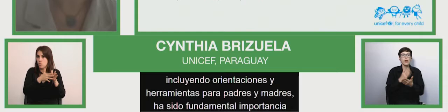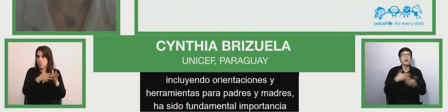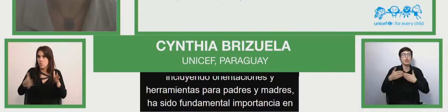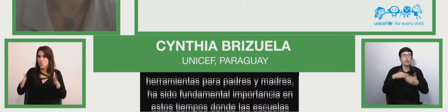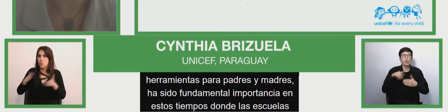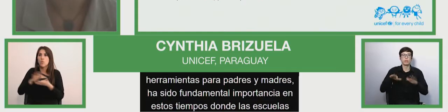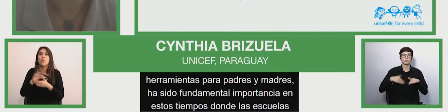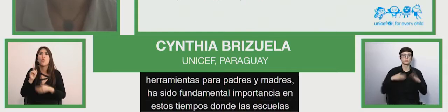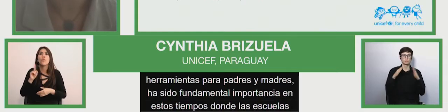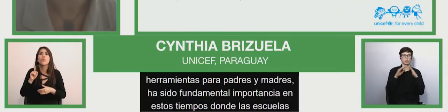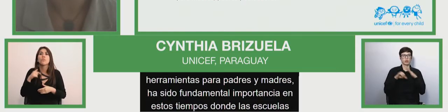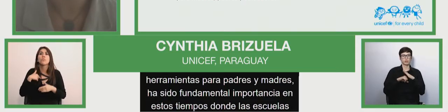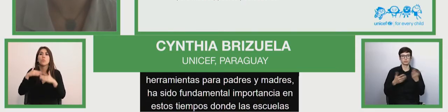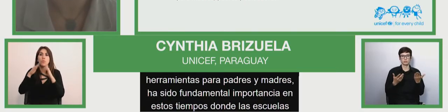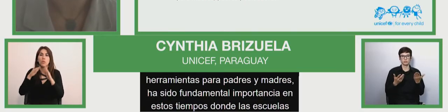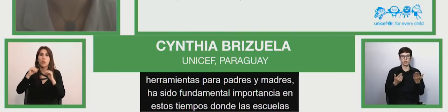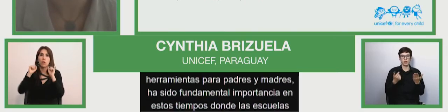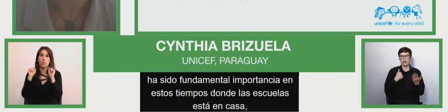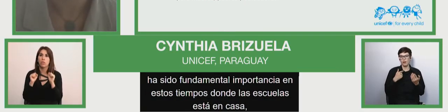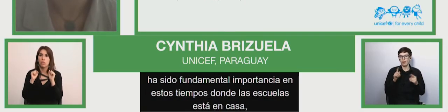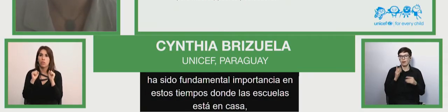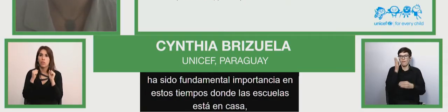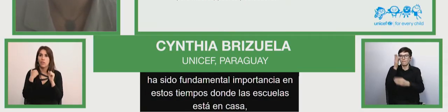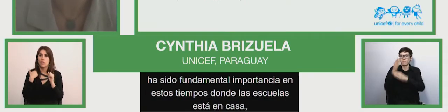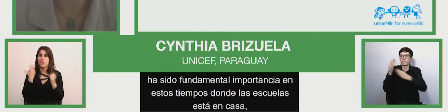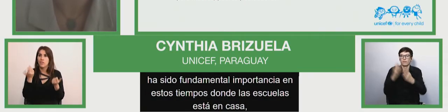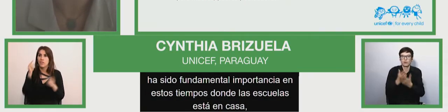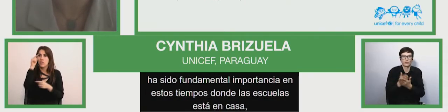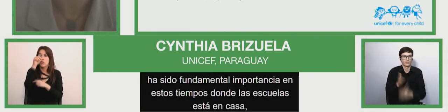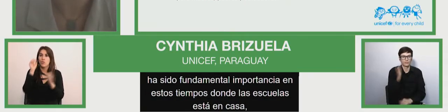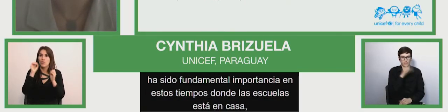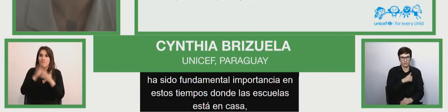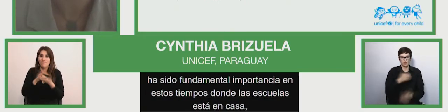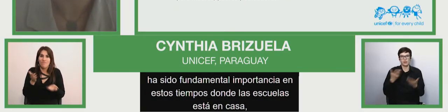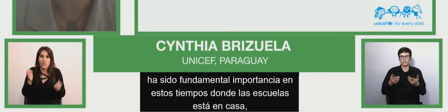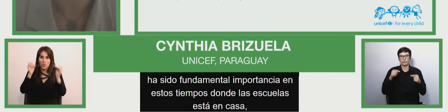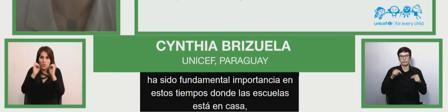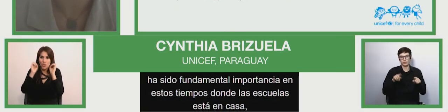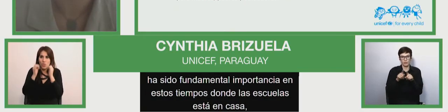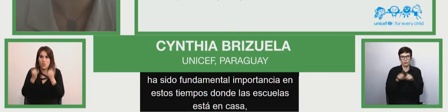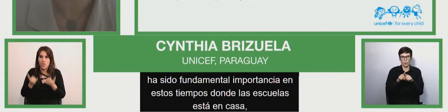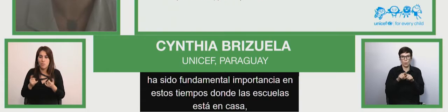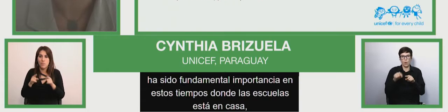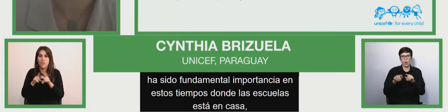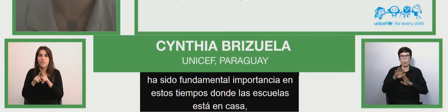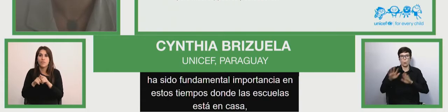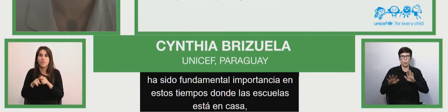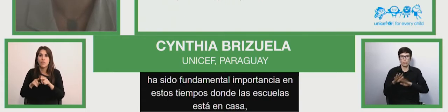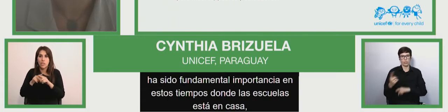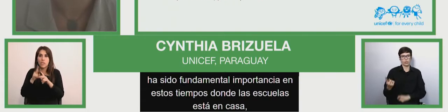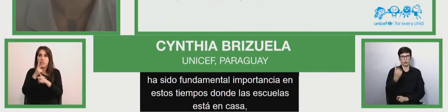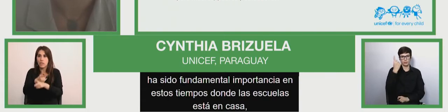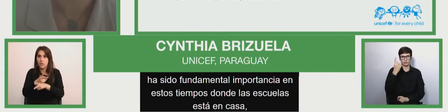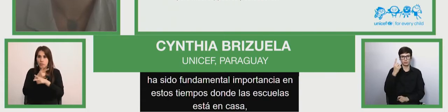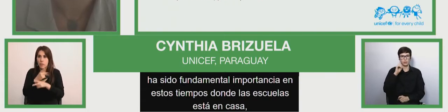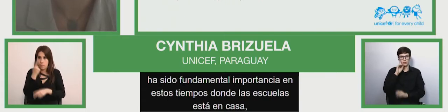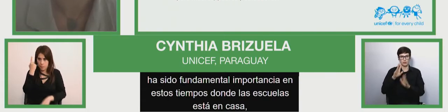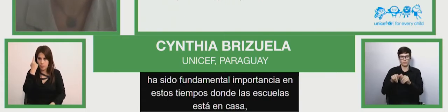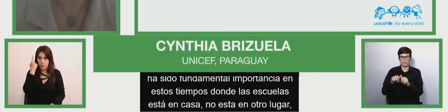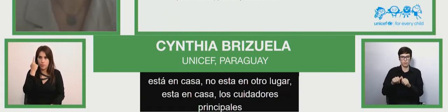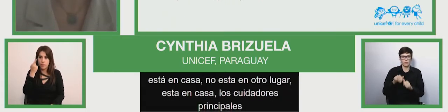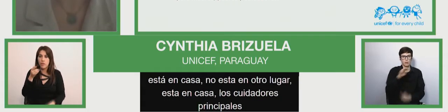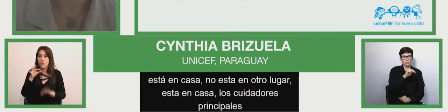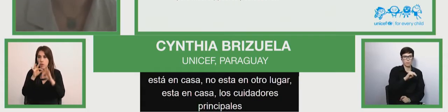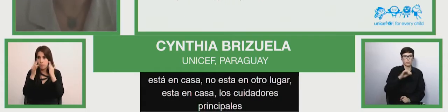lugar, está en casa. Entonces los cuidadores principales, las familias, las madres y los padres,